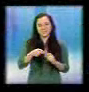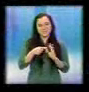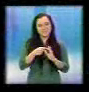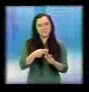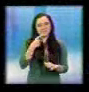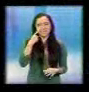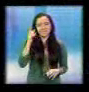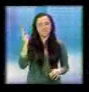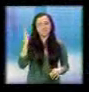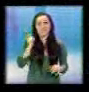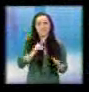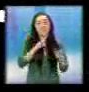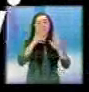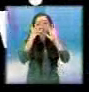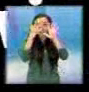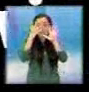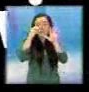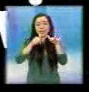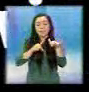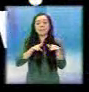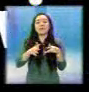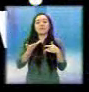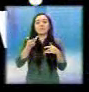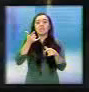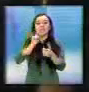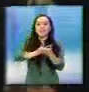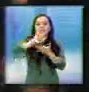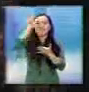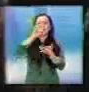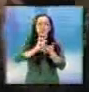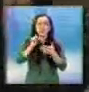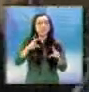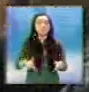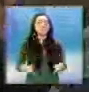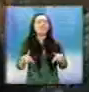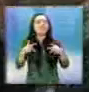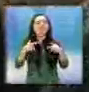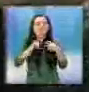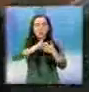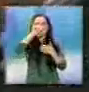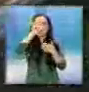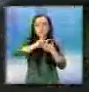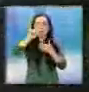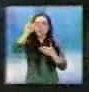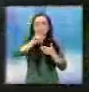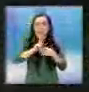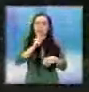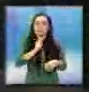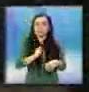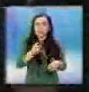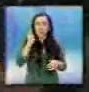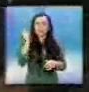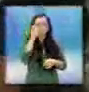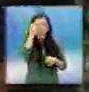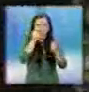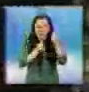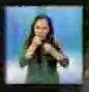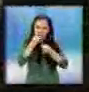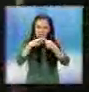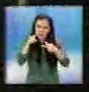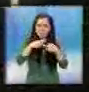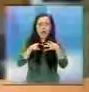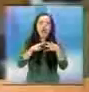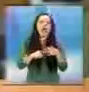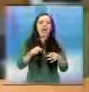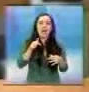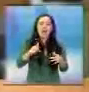Paso 9. Viajar es vivir. Ay, tengo un carro, último modelo. Si la crisis se